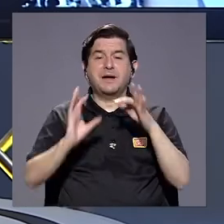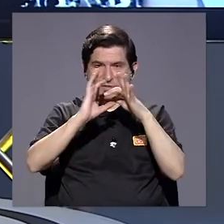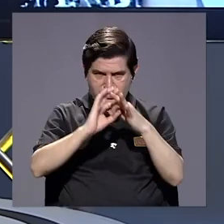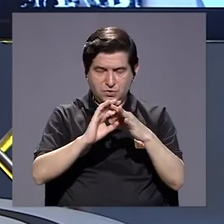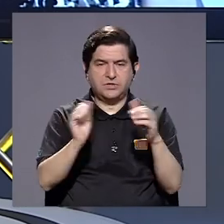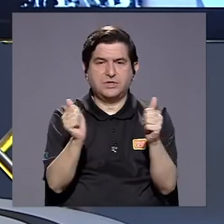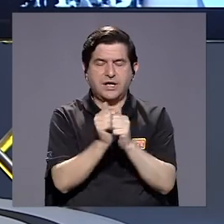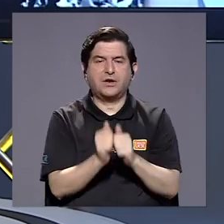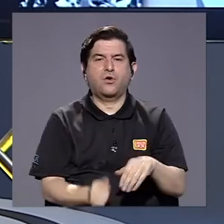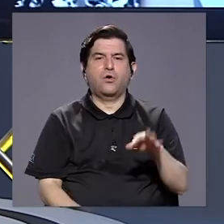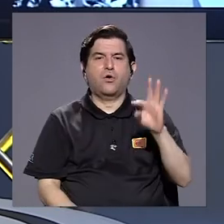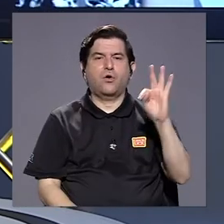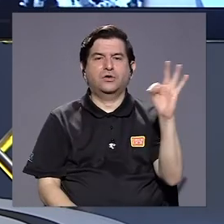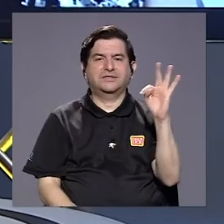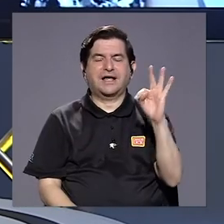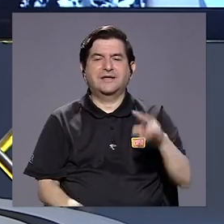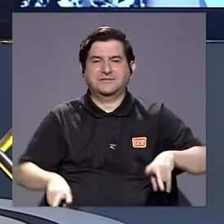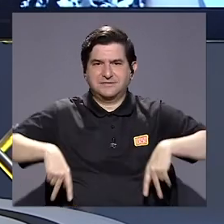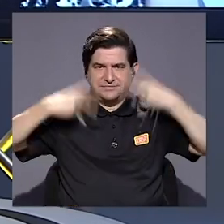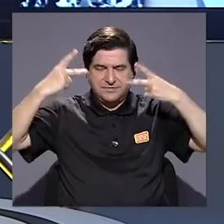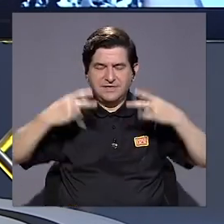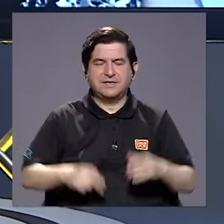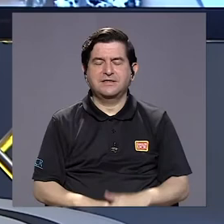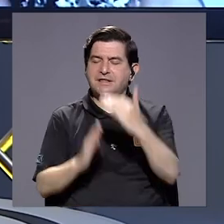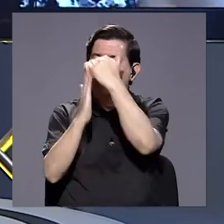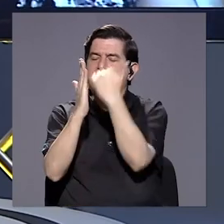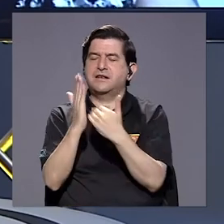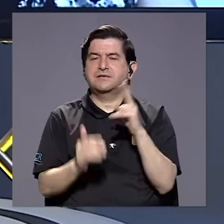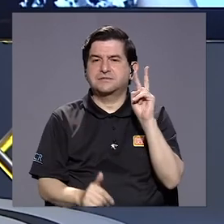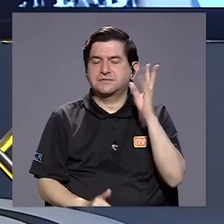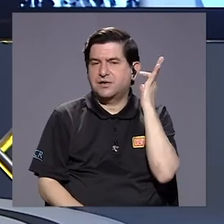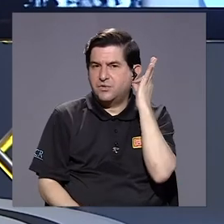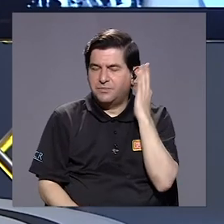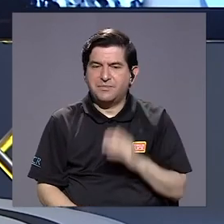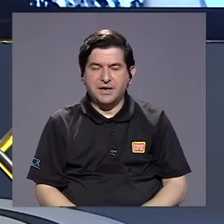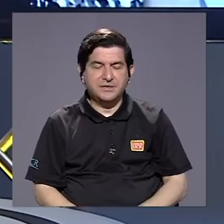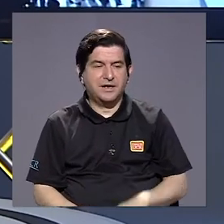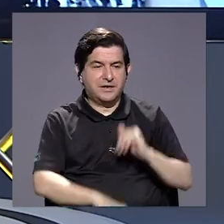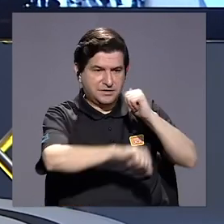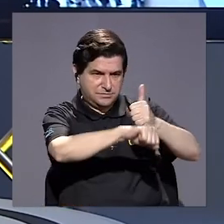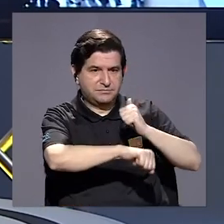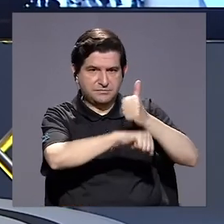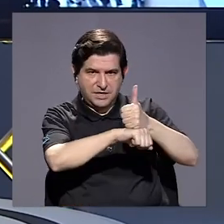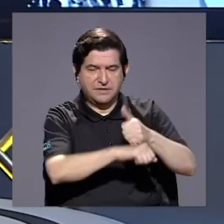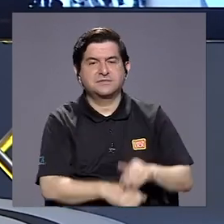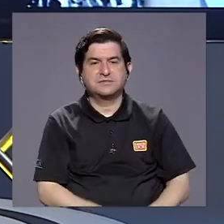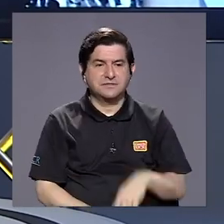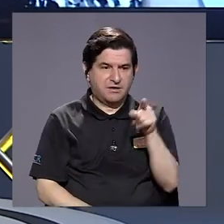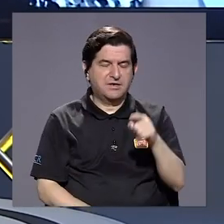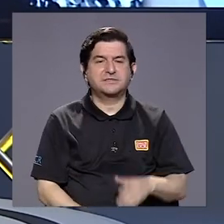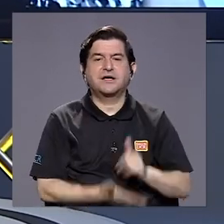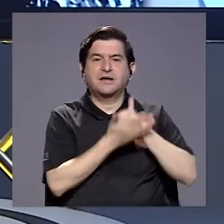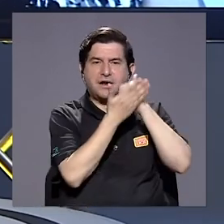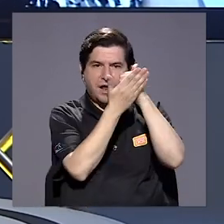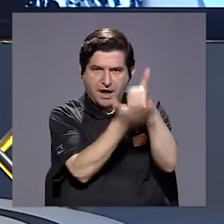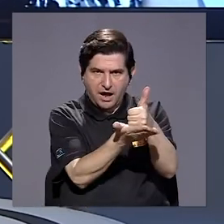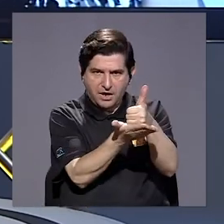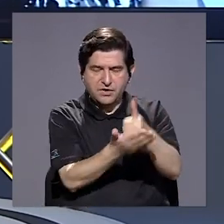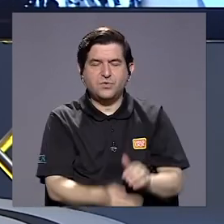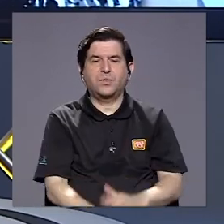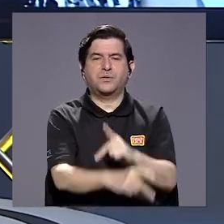con Transvida para tener listas de compañeras para poder hacer la asignación de los bonos